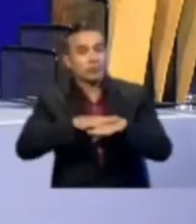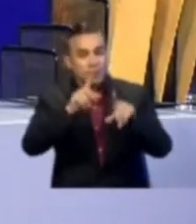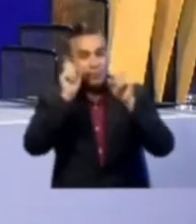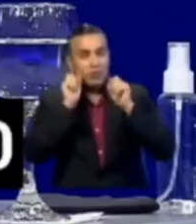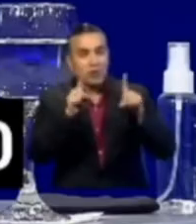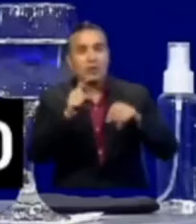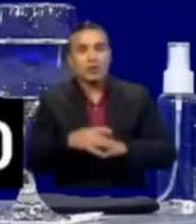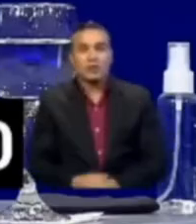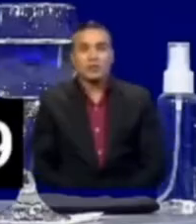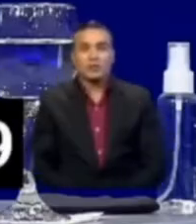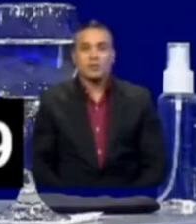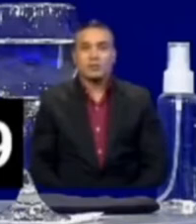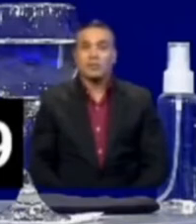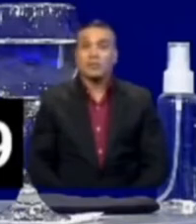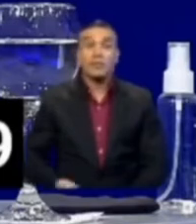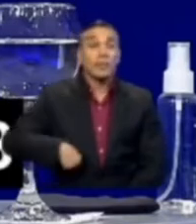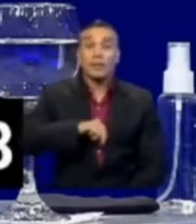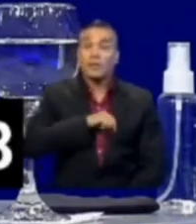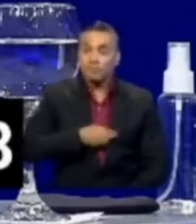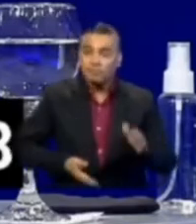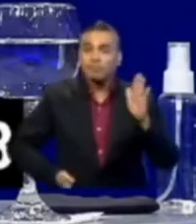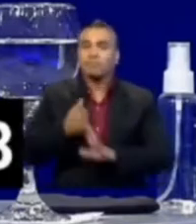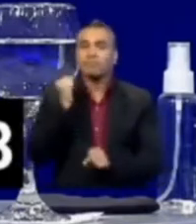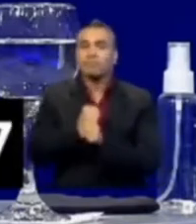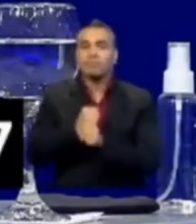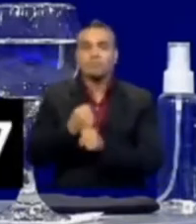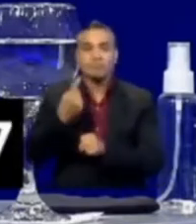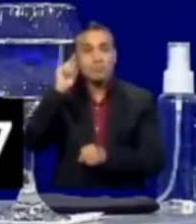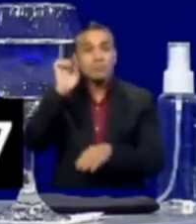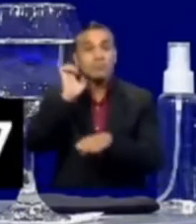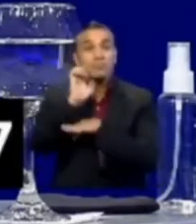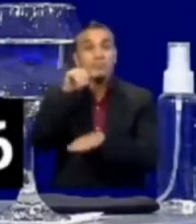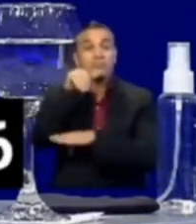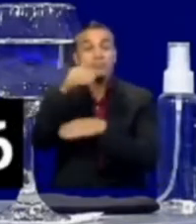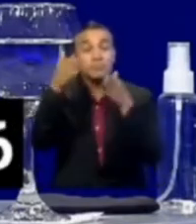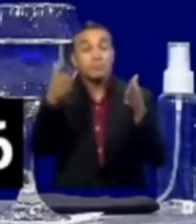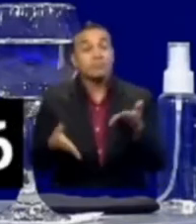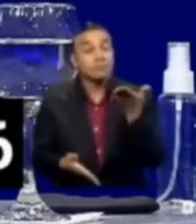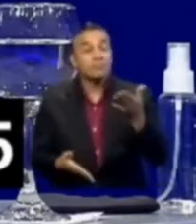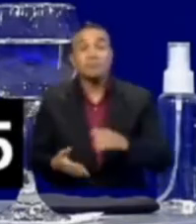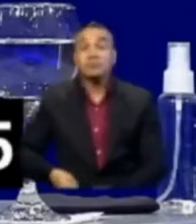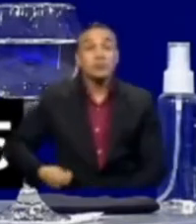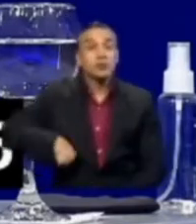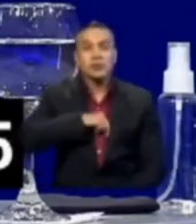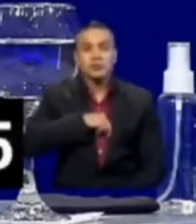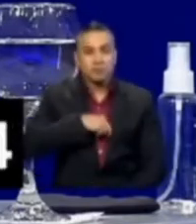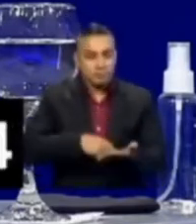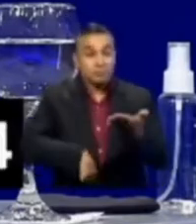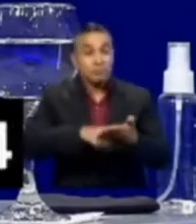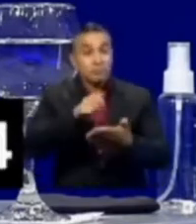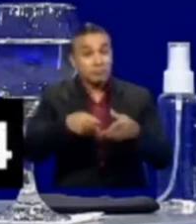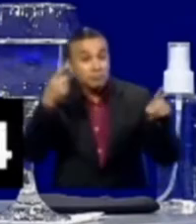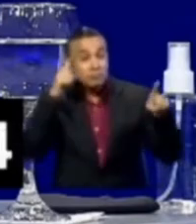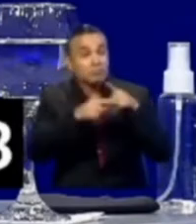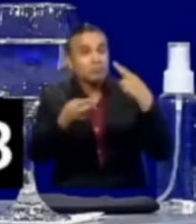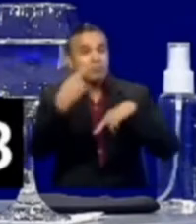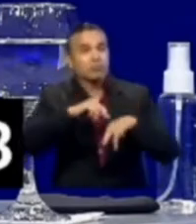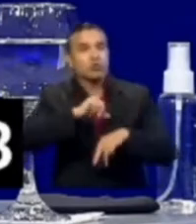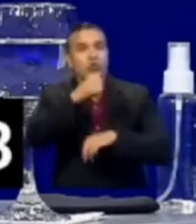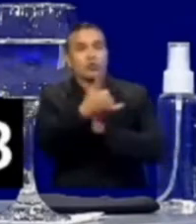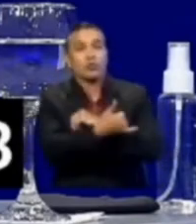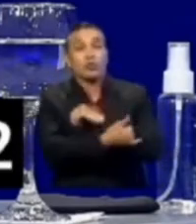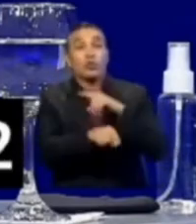esta pregunta. Nosotros vamos a trabajar por el bien de los ecuatorianos. Nosotros vamos a firmar acuerdos comerciales solo